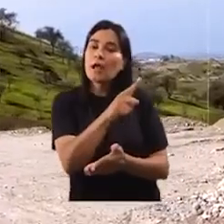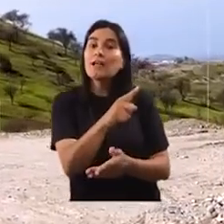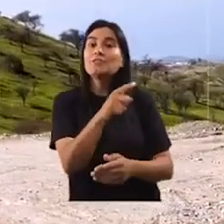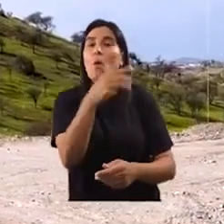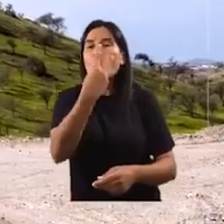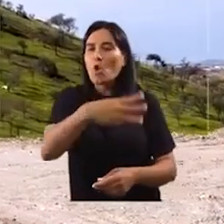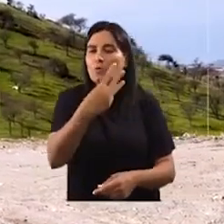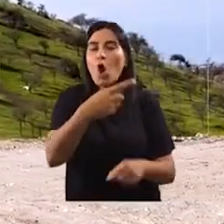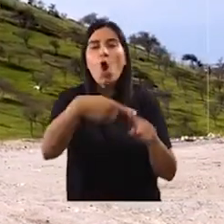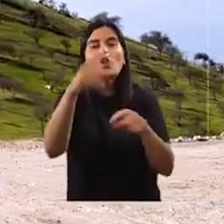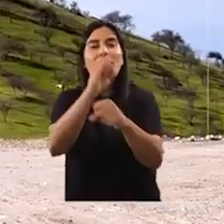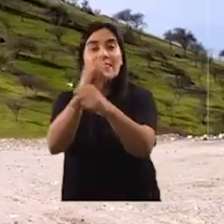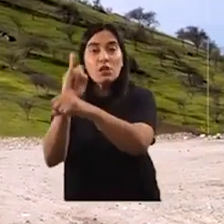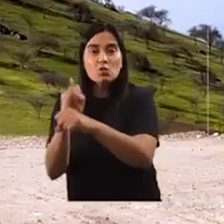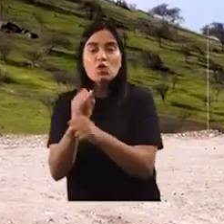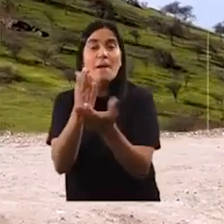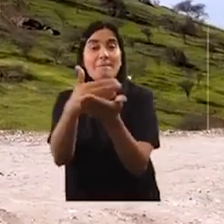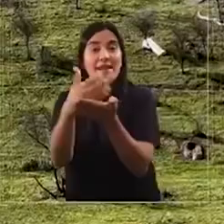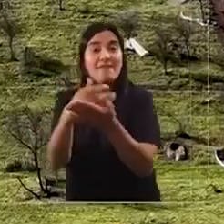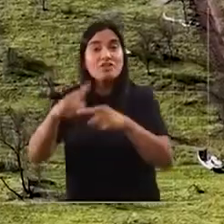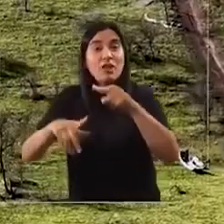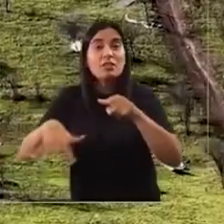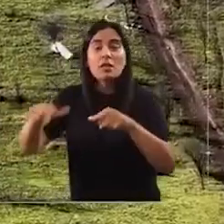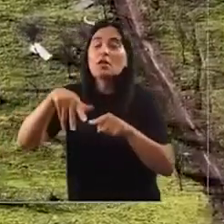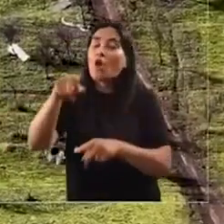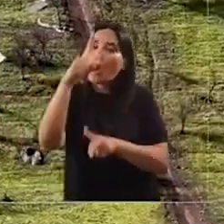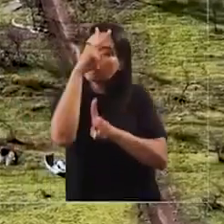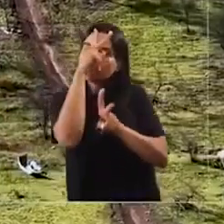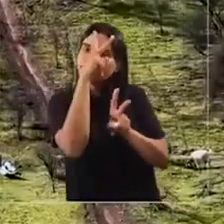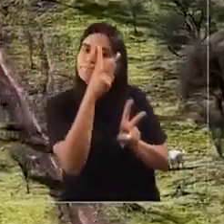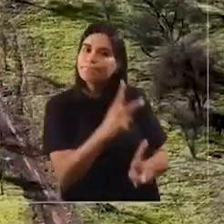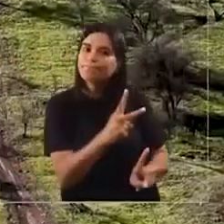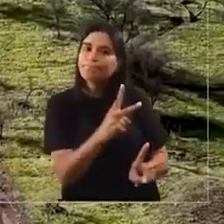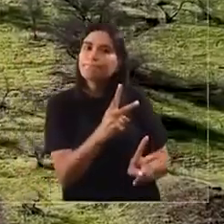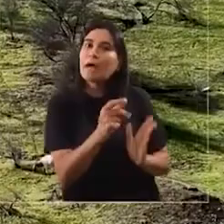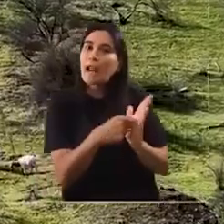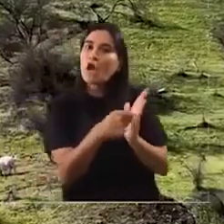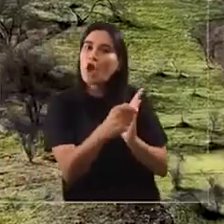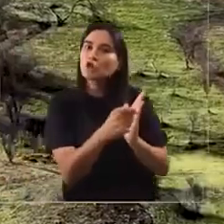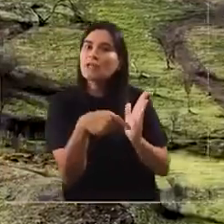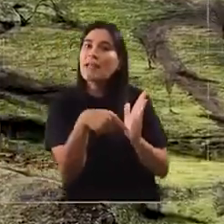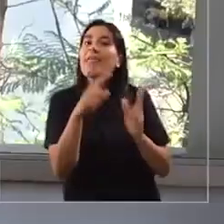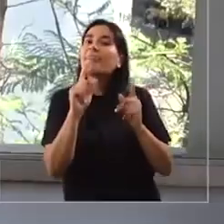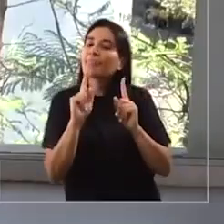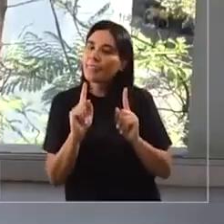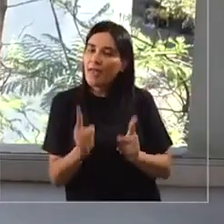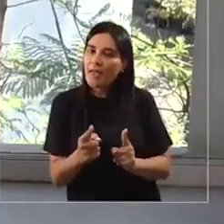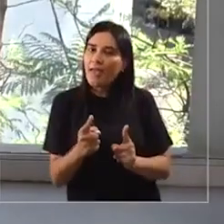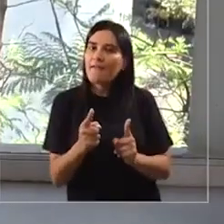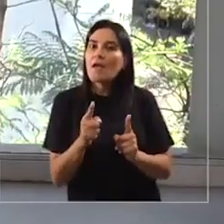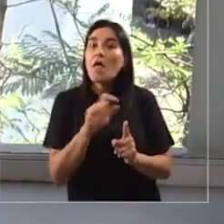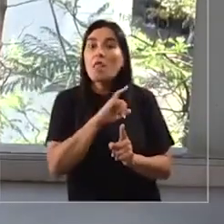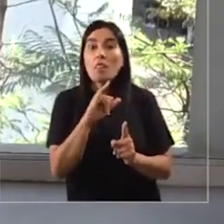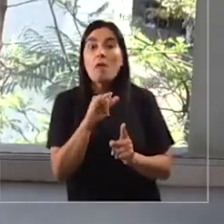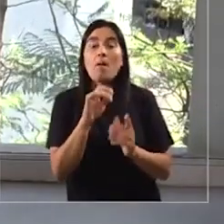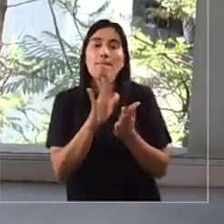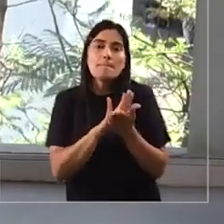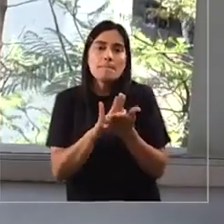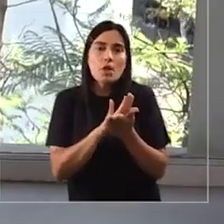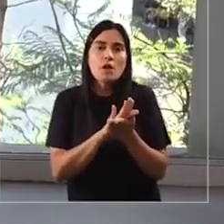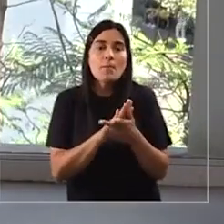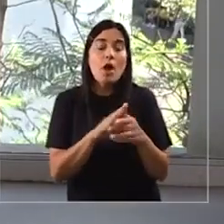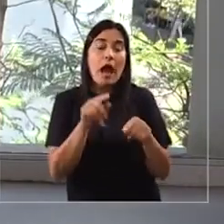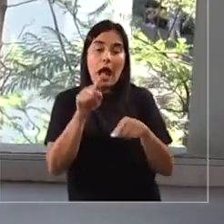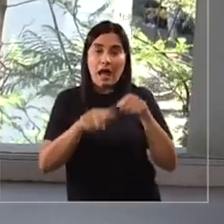organismos con competencia en instrumentos de planificación territorial a reconocerlos y debiese eventualmente derivar